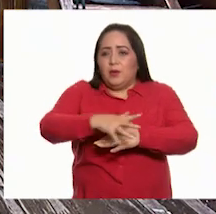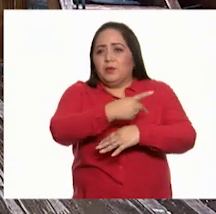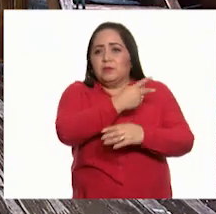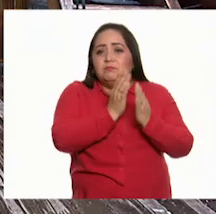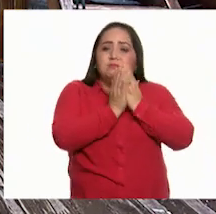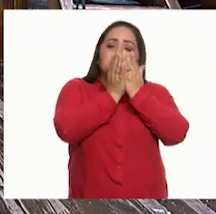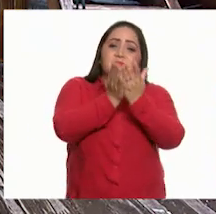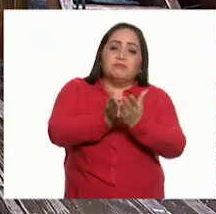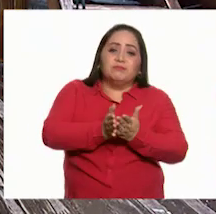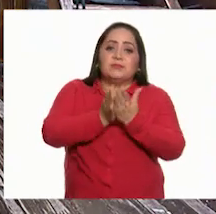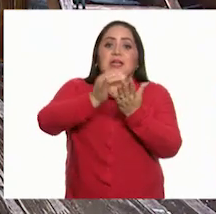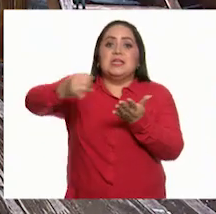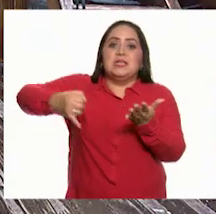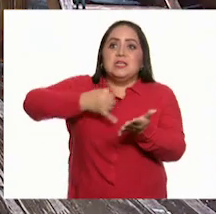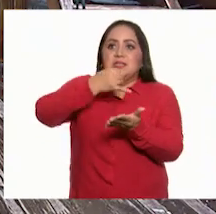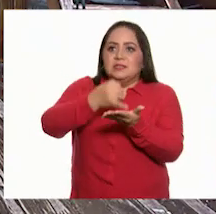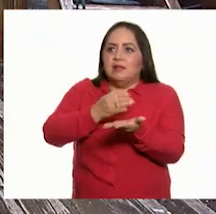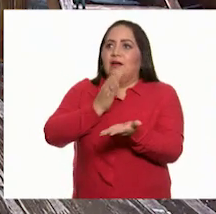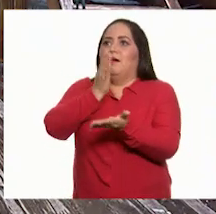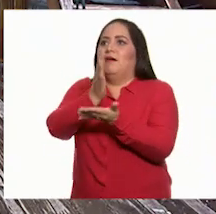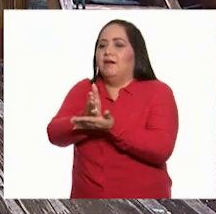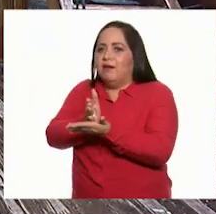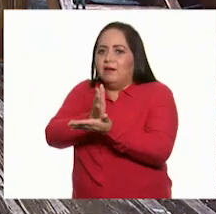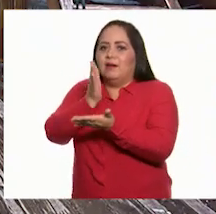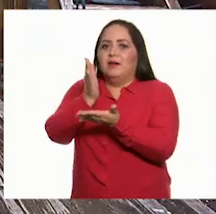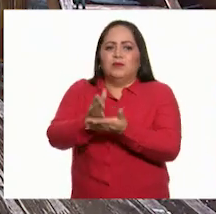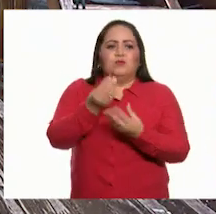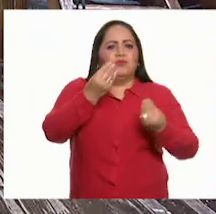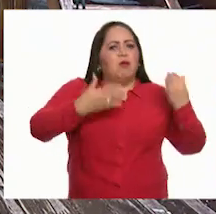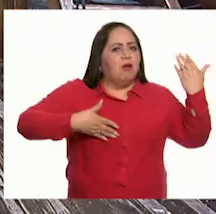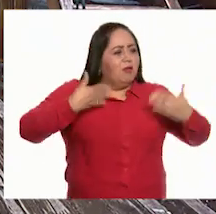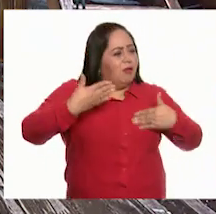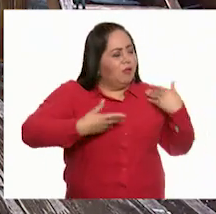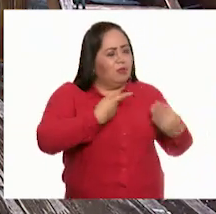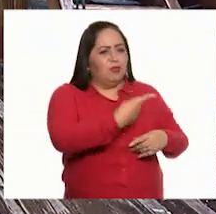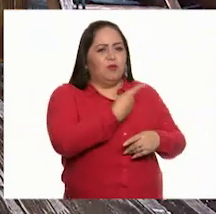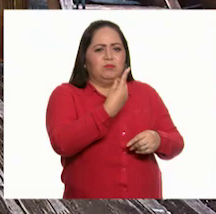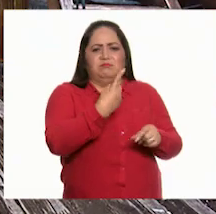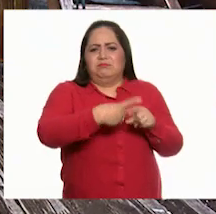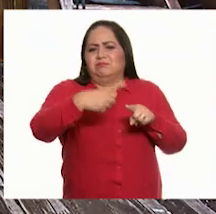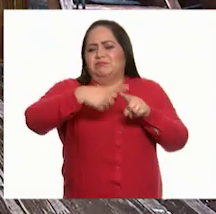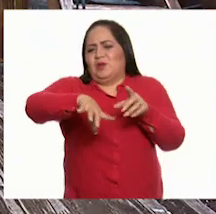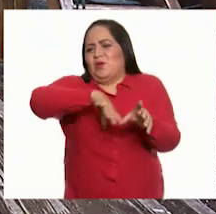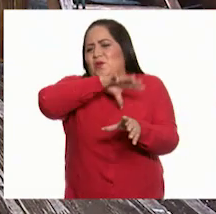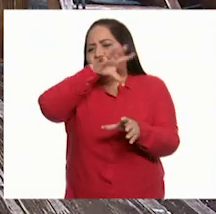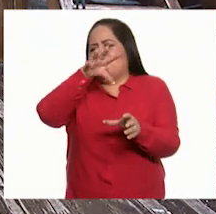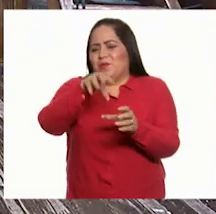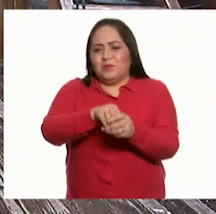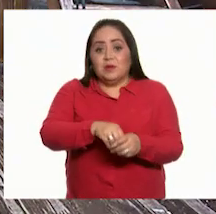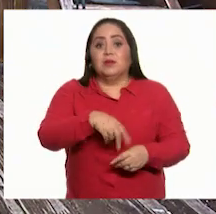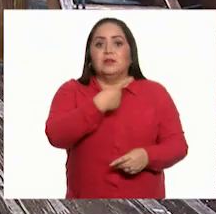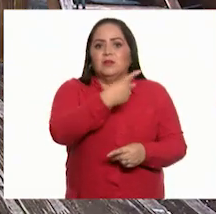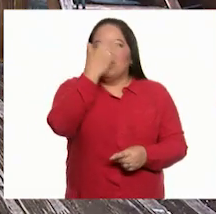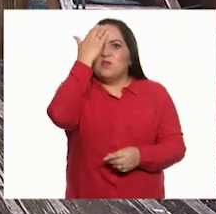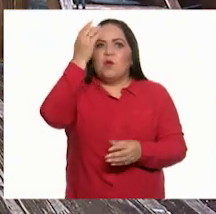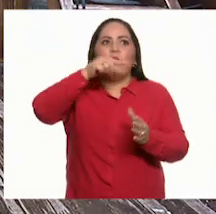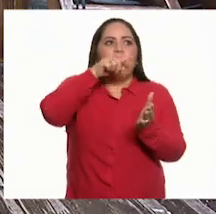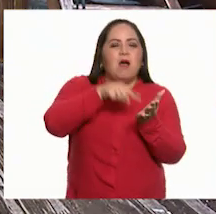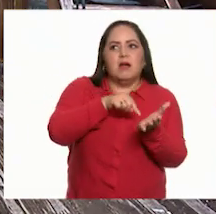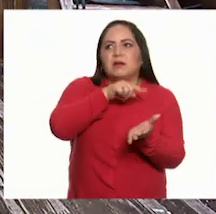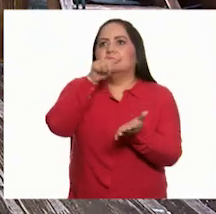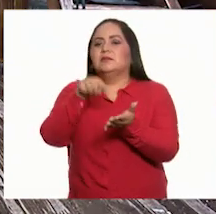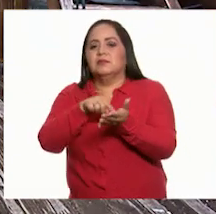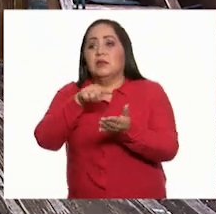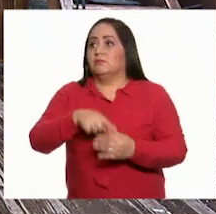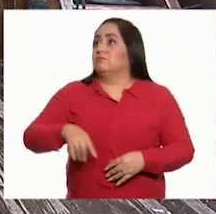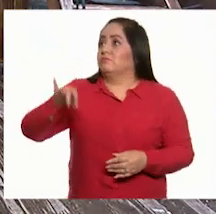explorado muchas islas, vivido muchas aventuras de todo tipo. Conocemos muchos lugares. ¡Ah, sí, sí!